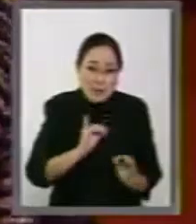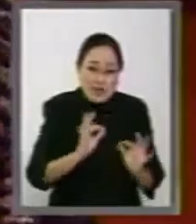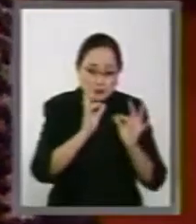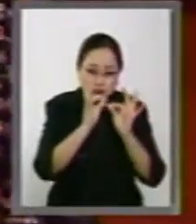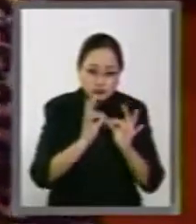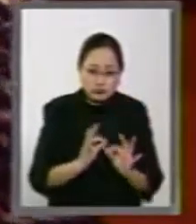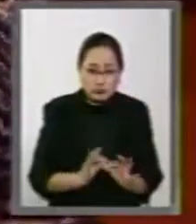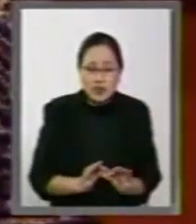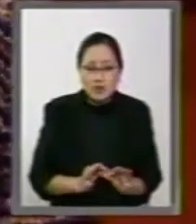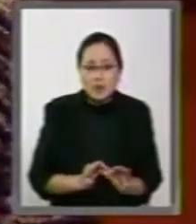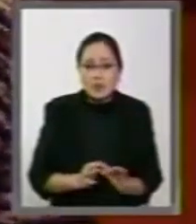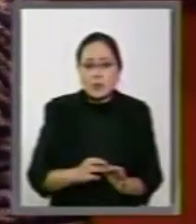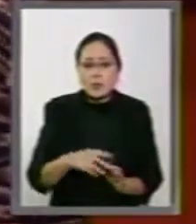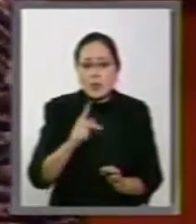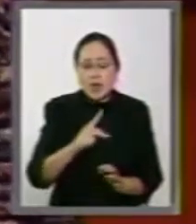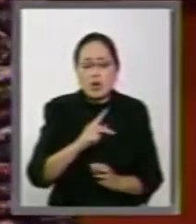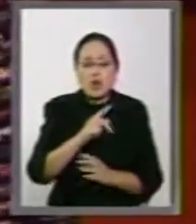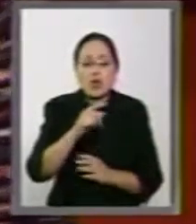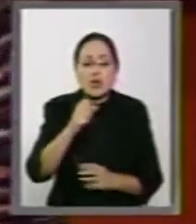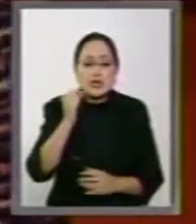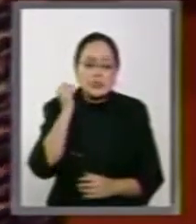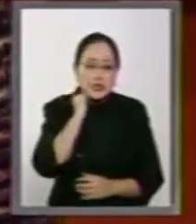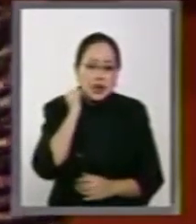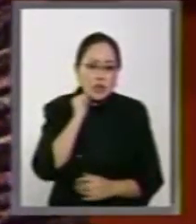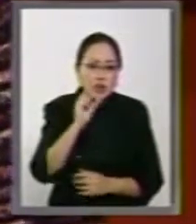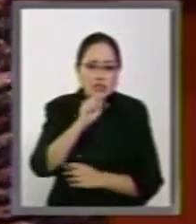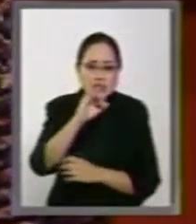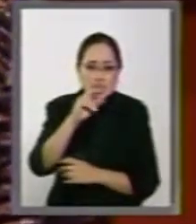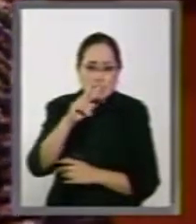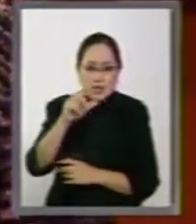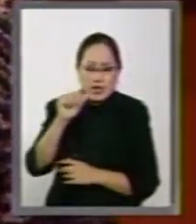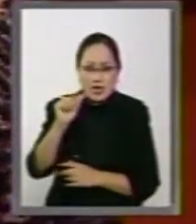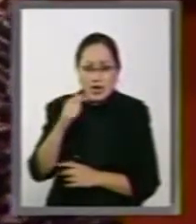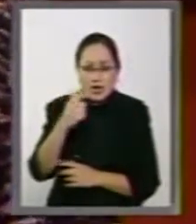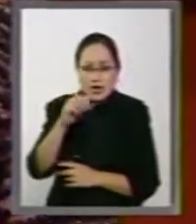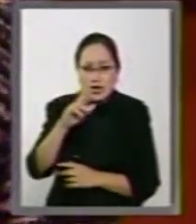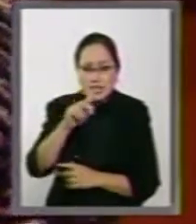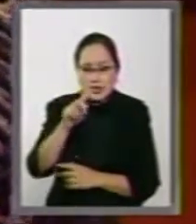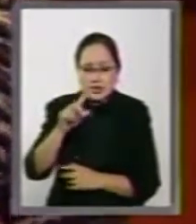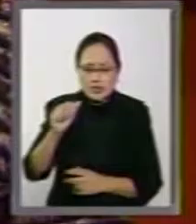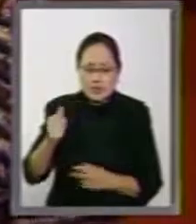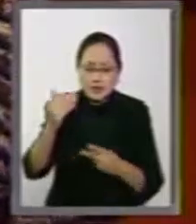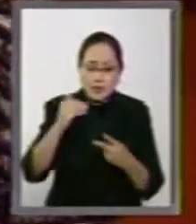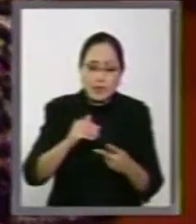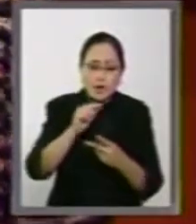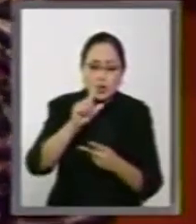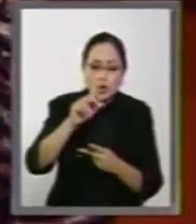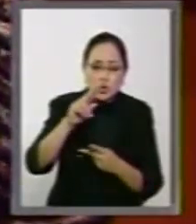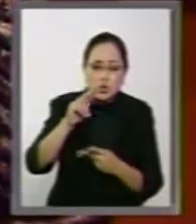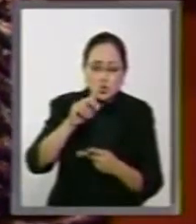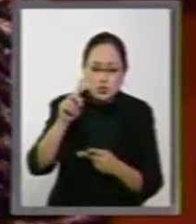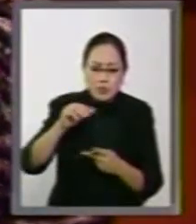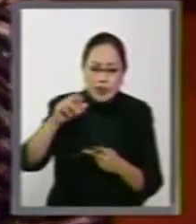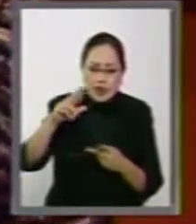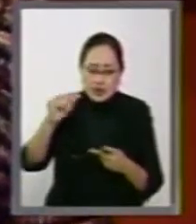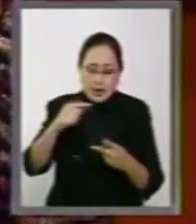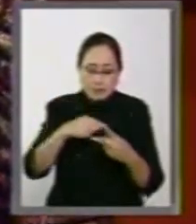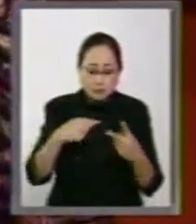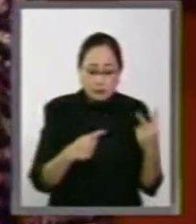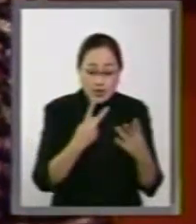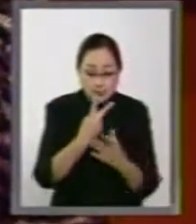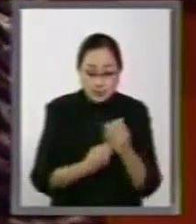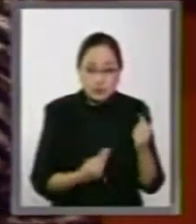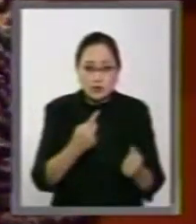pero la senadora Silvia Garza, que es la presidenta de Cambio Climático, y la senadora Luz María Beristán, que soy la secretaria de esta comisión,